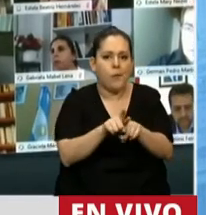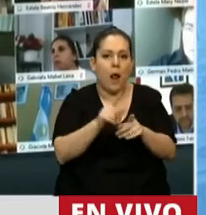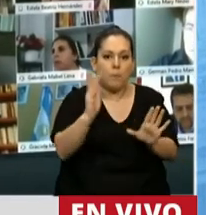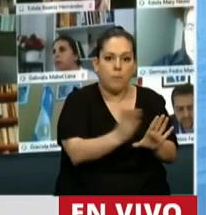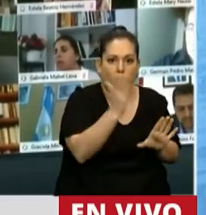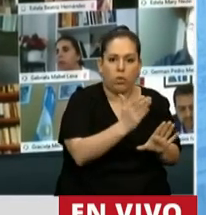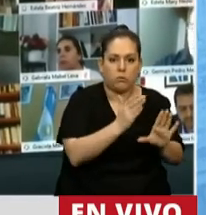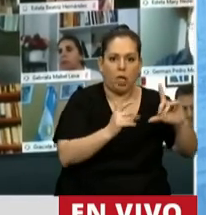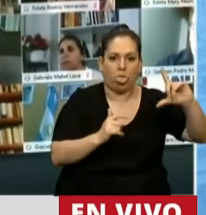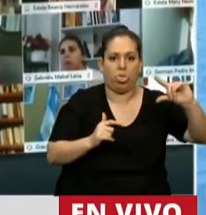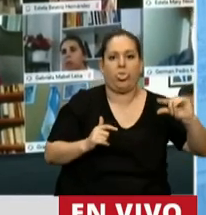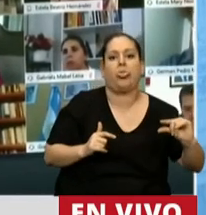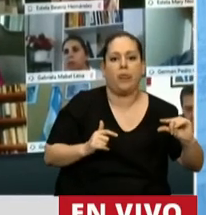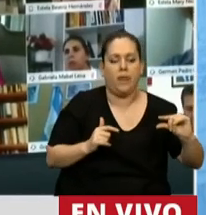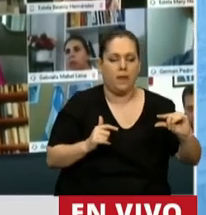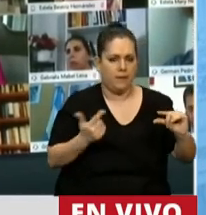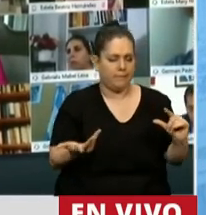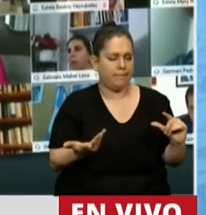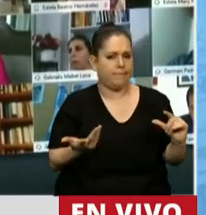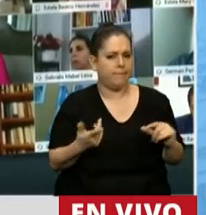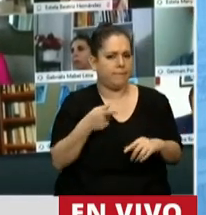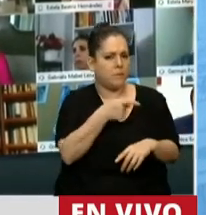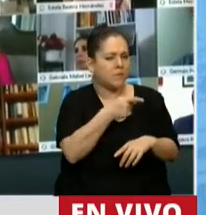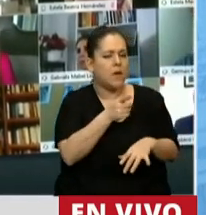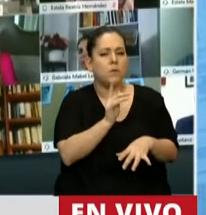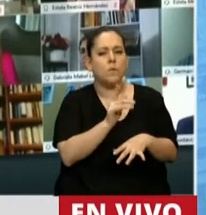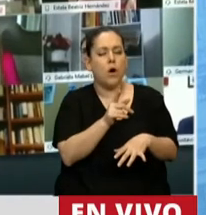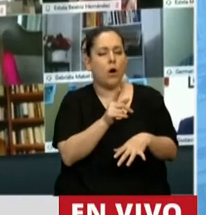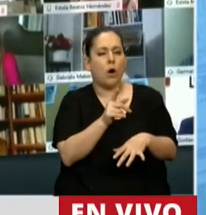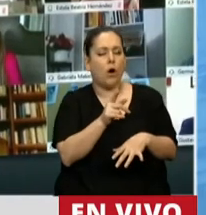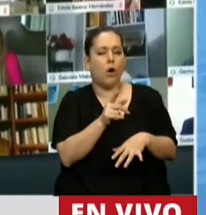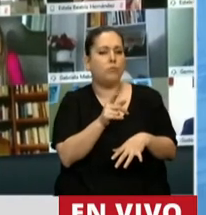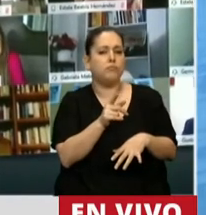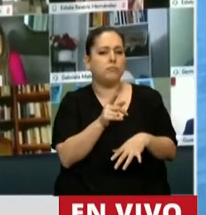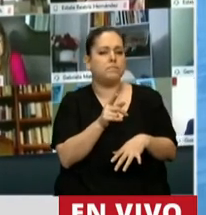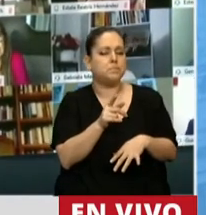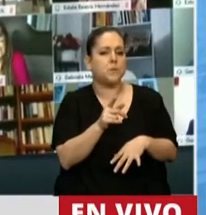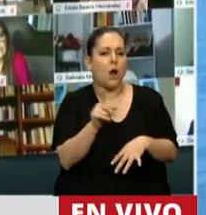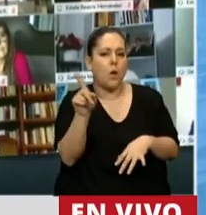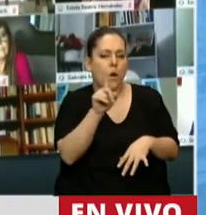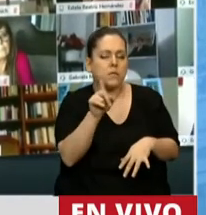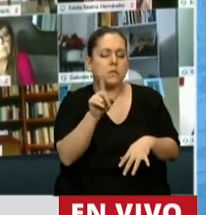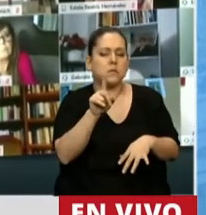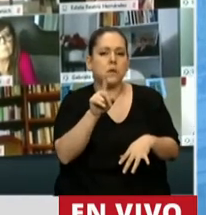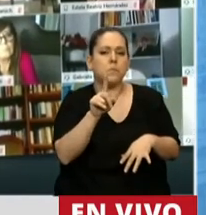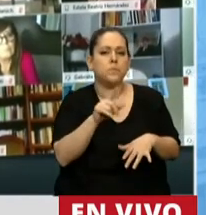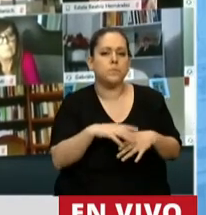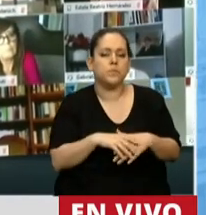producción. Aparece este otro punto que no tiene que ver con una política